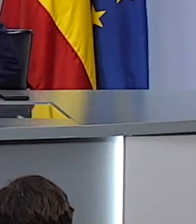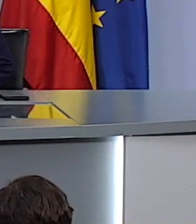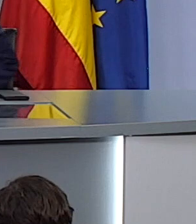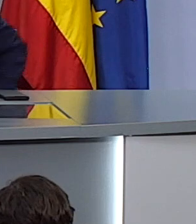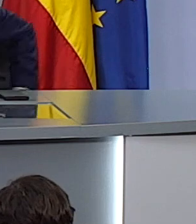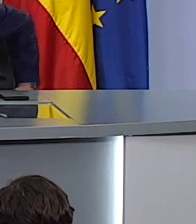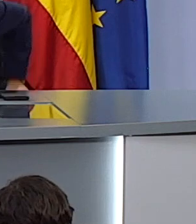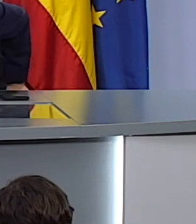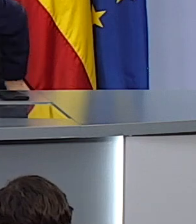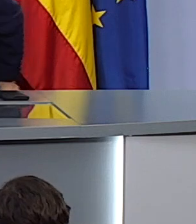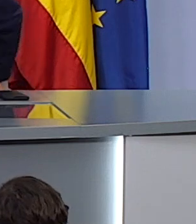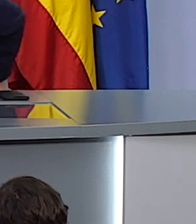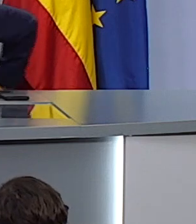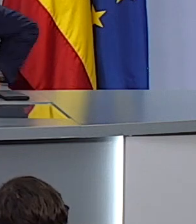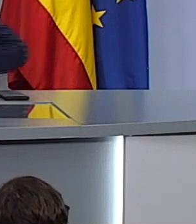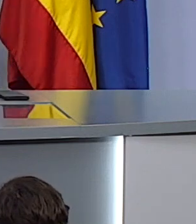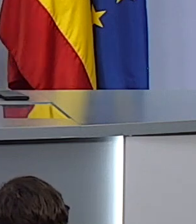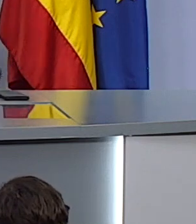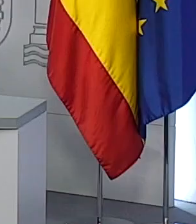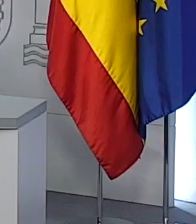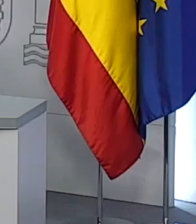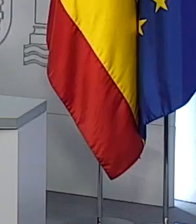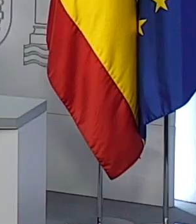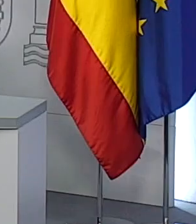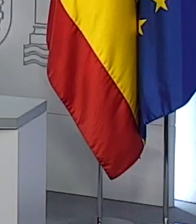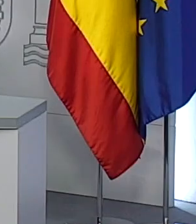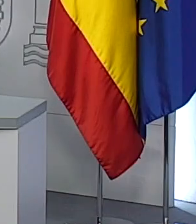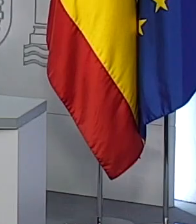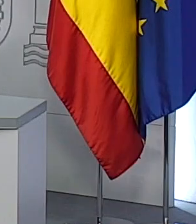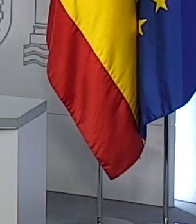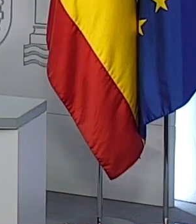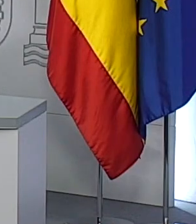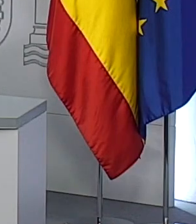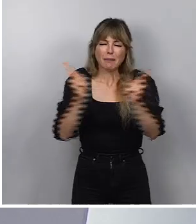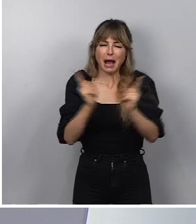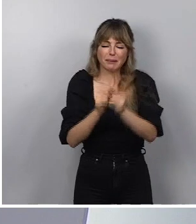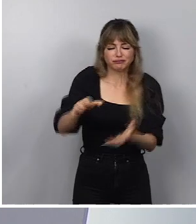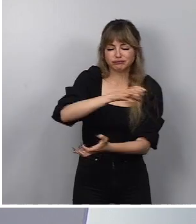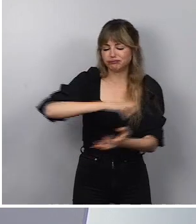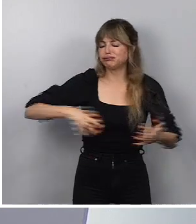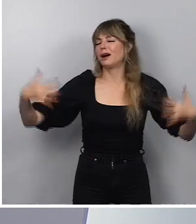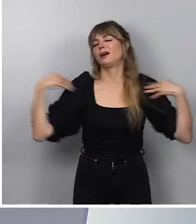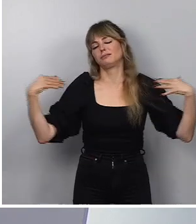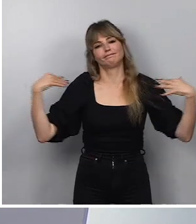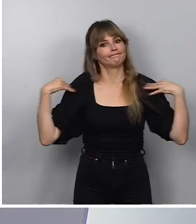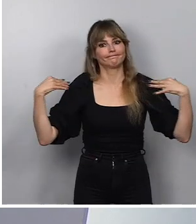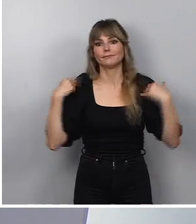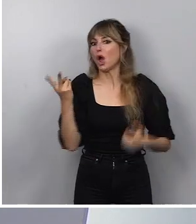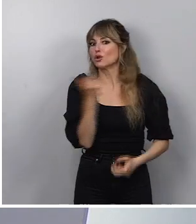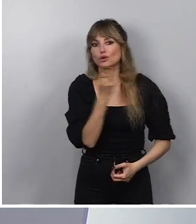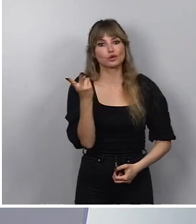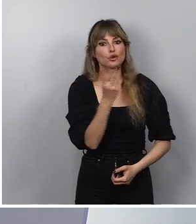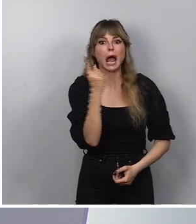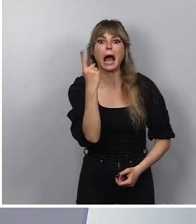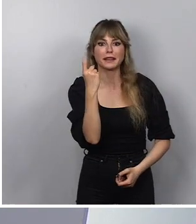y de seguridad. Y tras tantas décadas de dolor y de enfrentamiento sabemos que no puede haber lo uno sin lo otro.